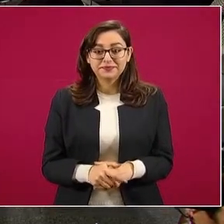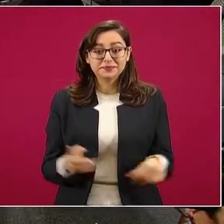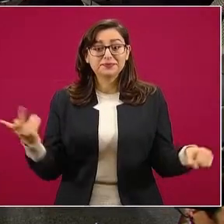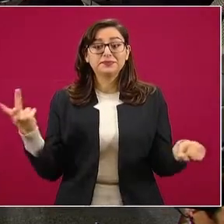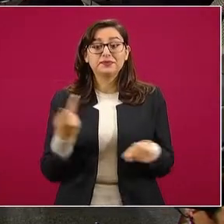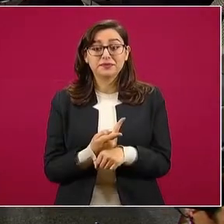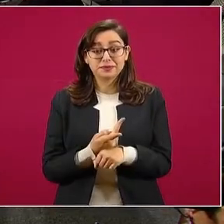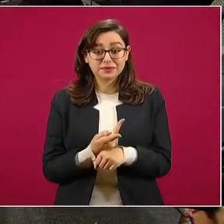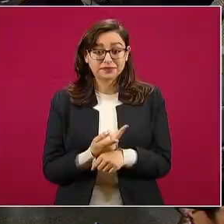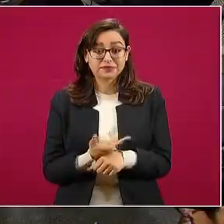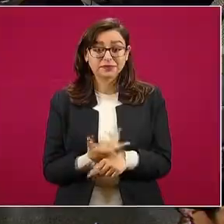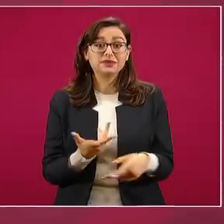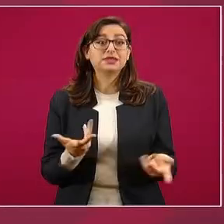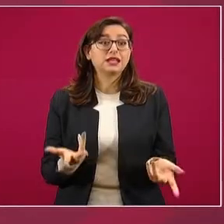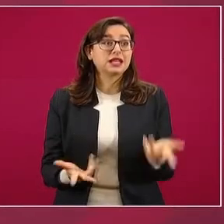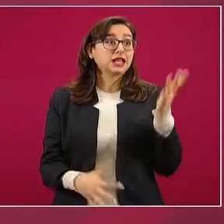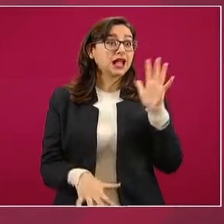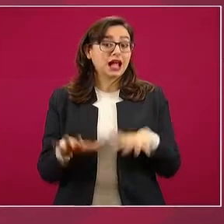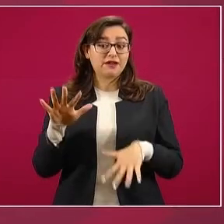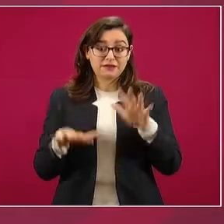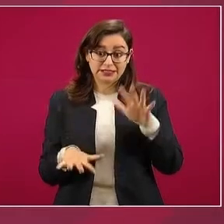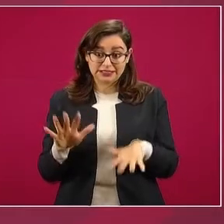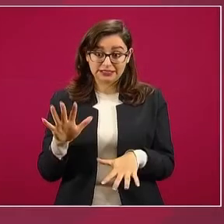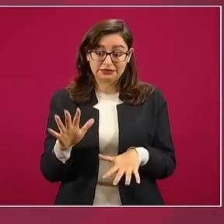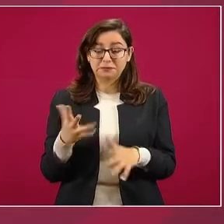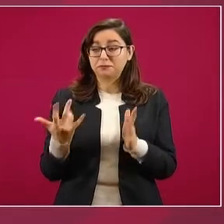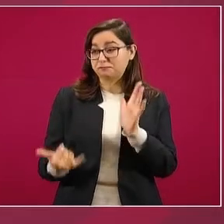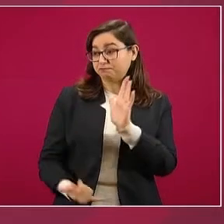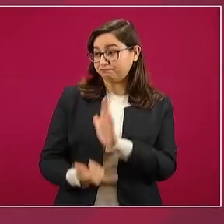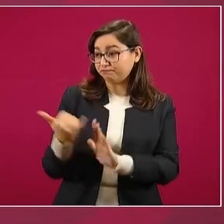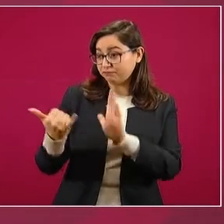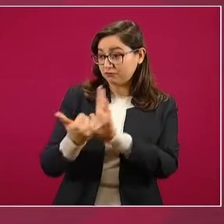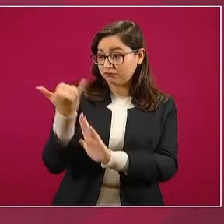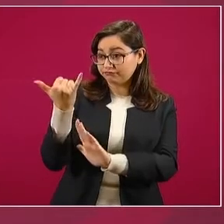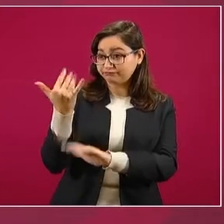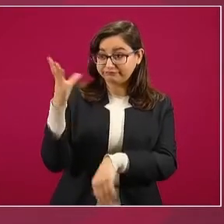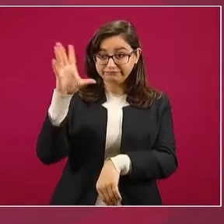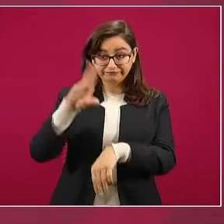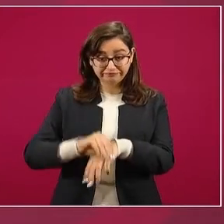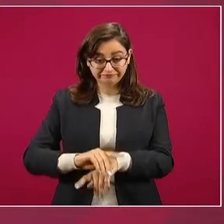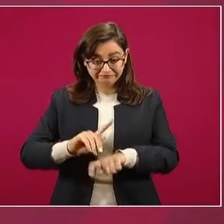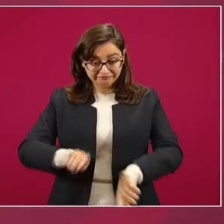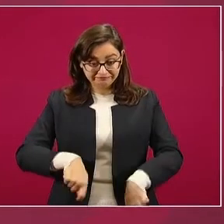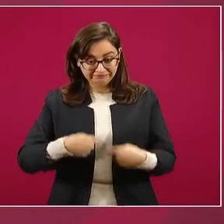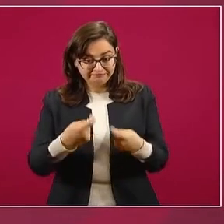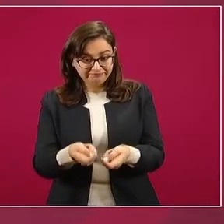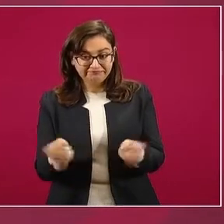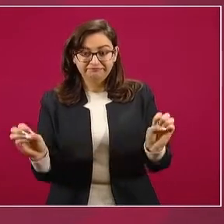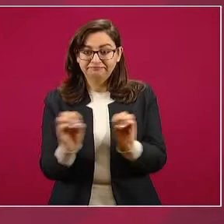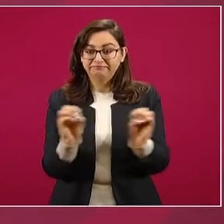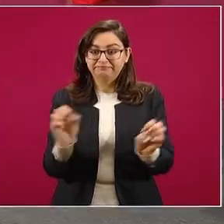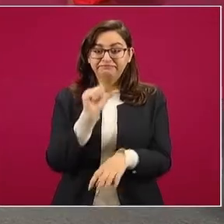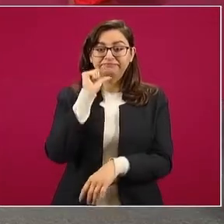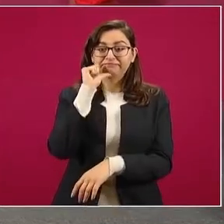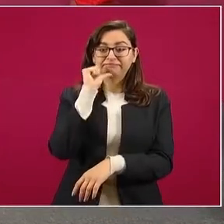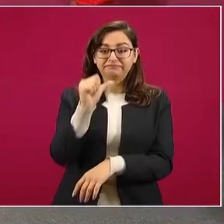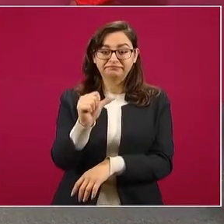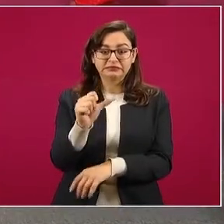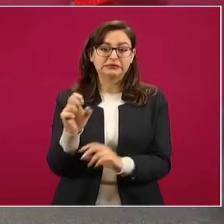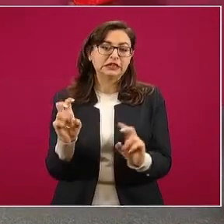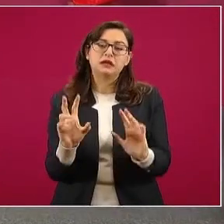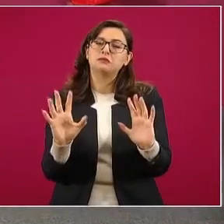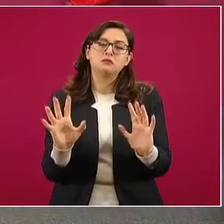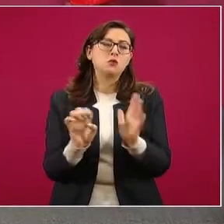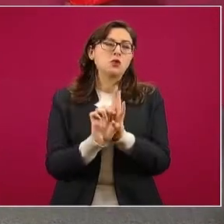para construir los estudios de impacto